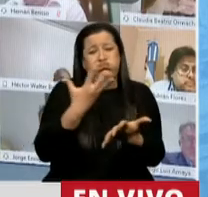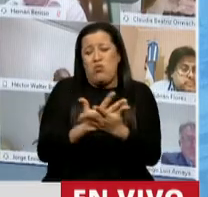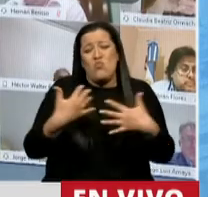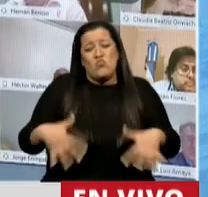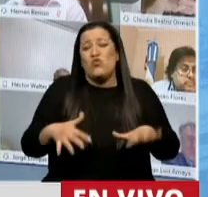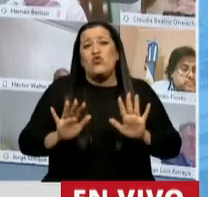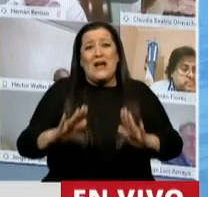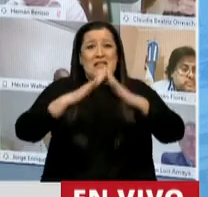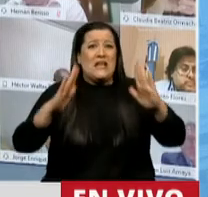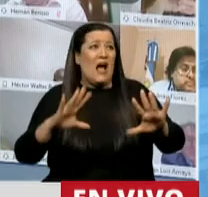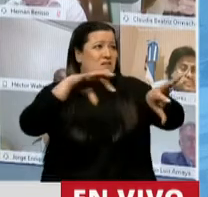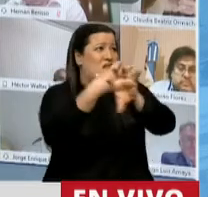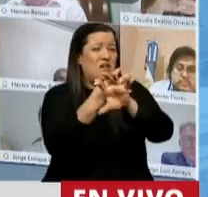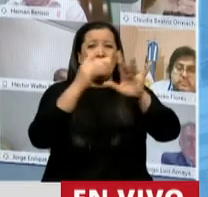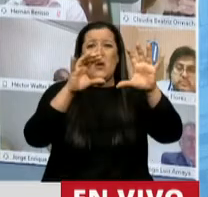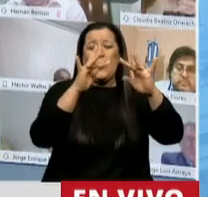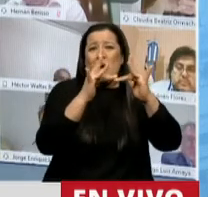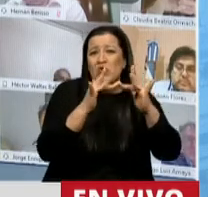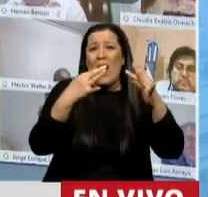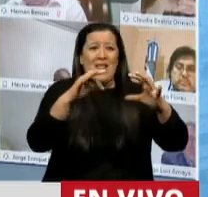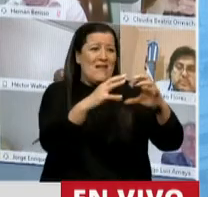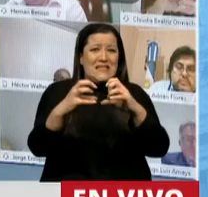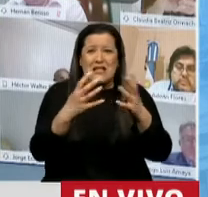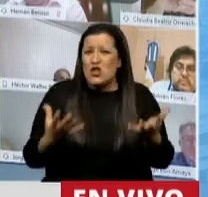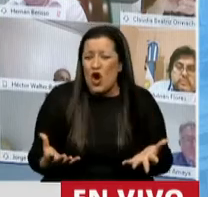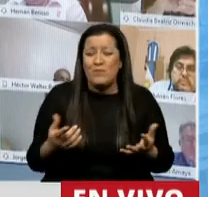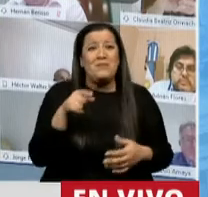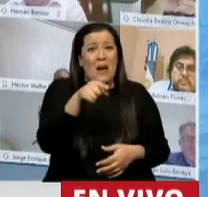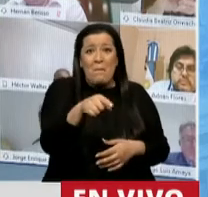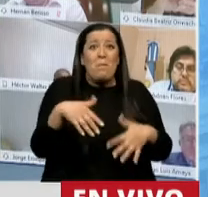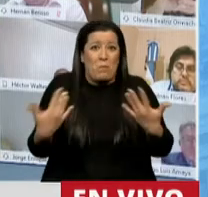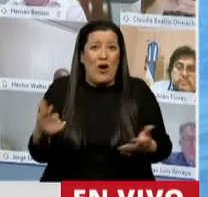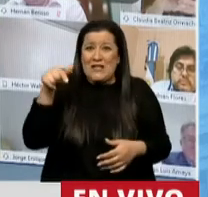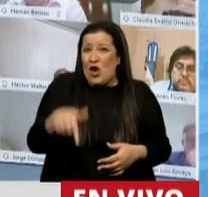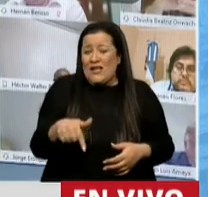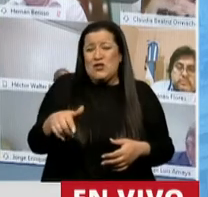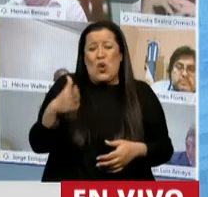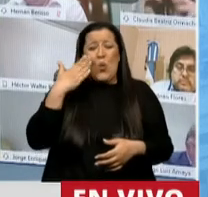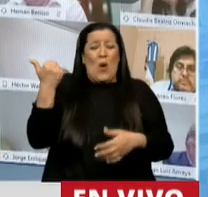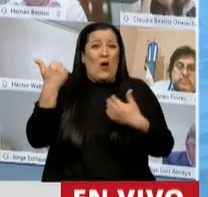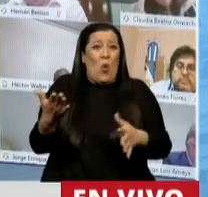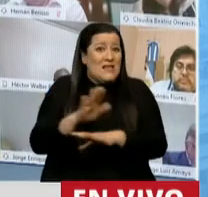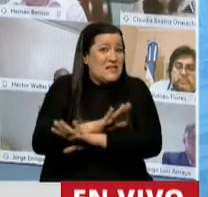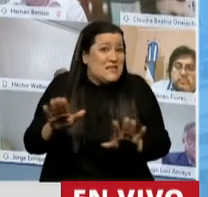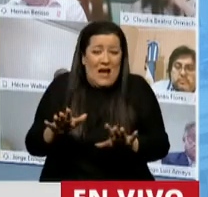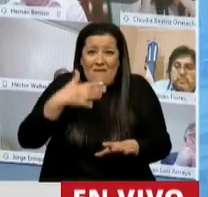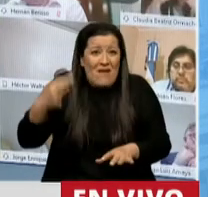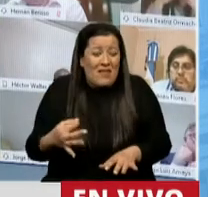Y en ese orden, entonces digo, es el escándalo más bochornoso que nos ha tocado vivir.